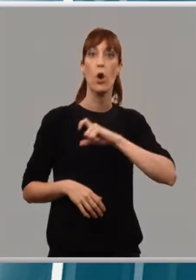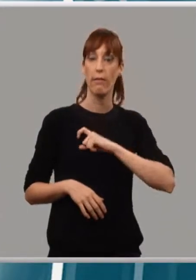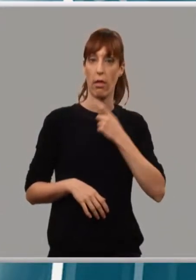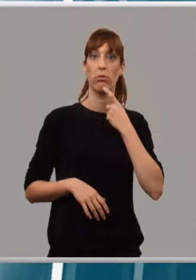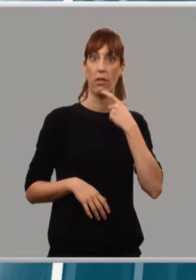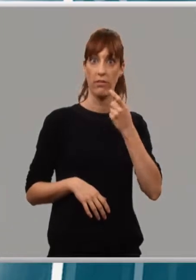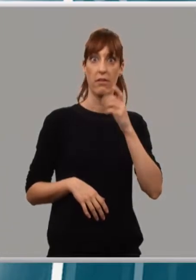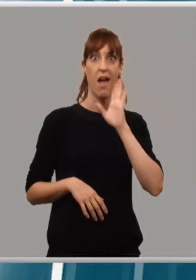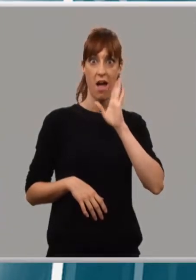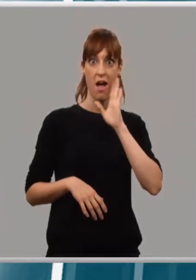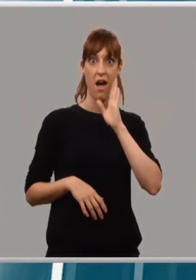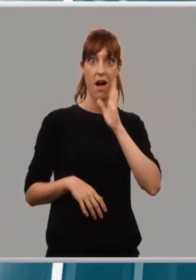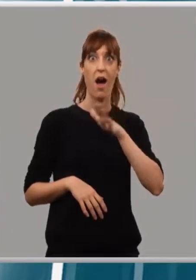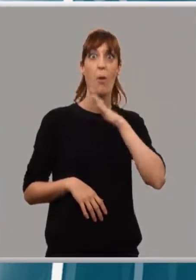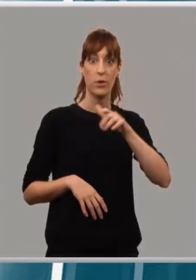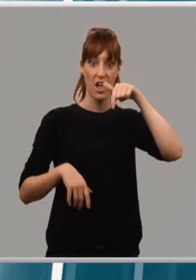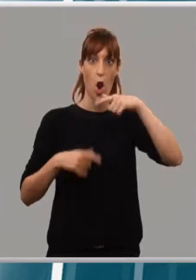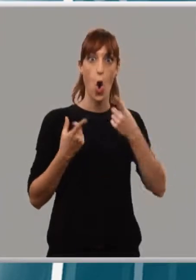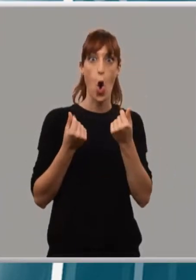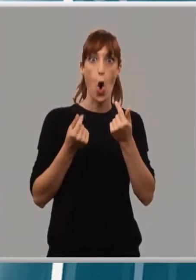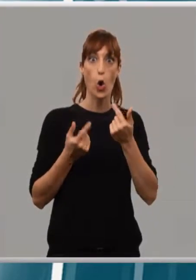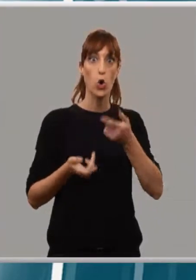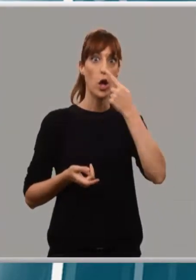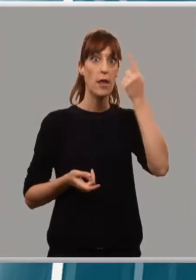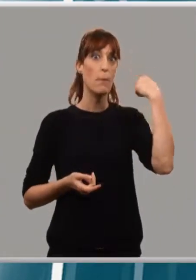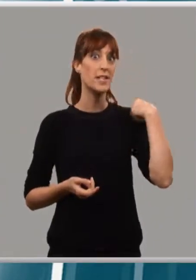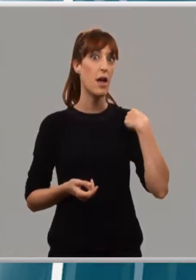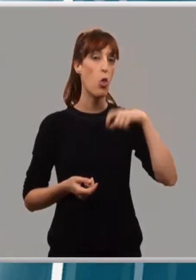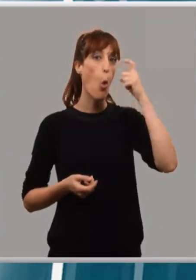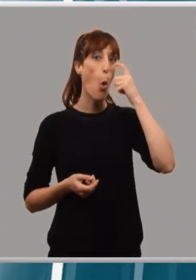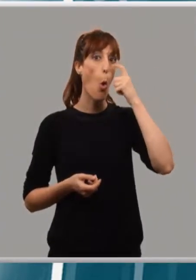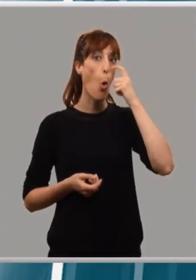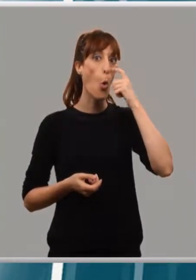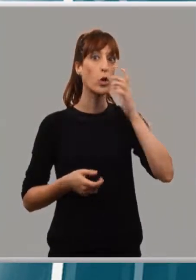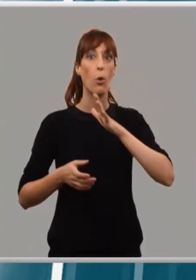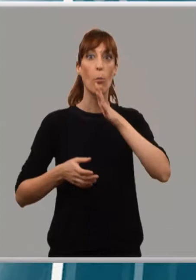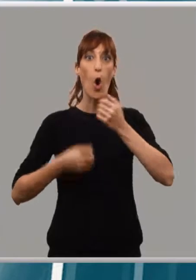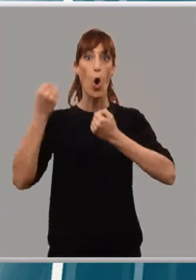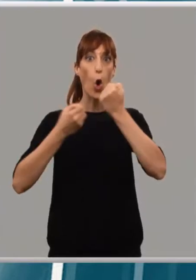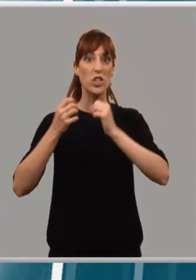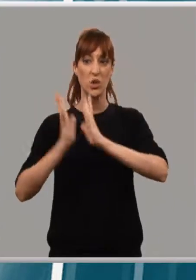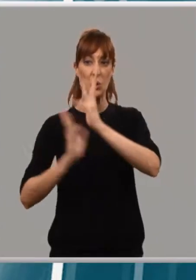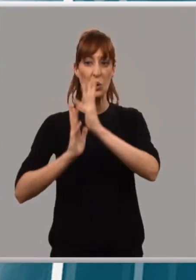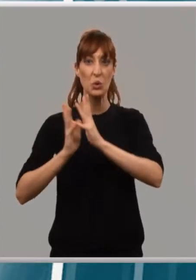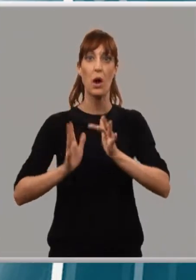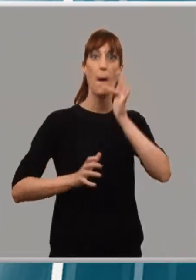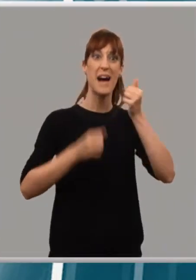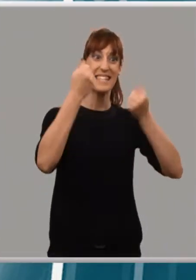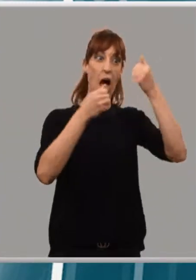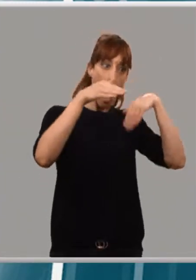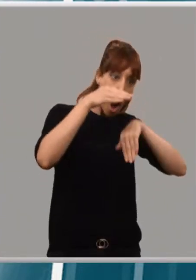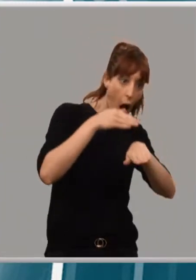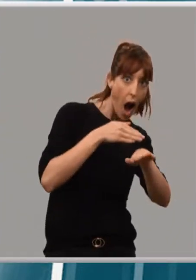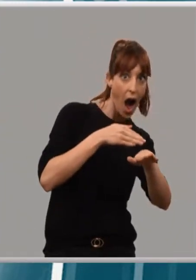gamberros que sembró el pánico en Logroño durante julio del año pasado, con incendios de coches y garajes, siempre de madrugada.